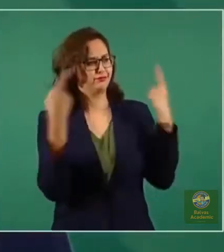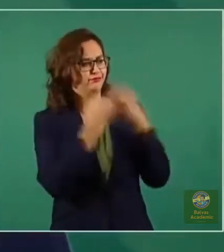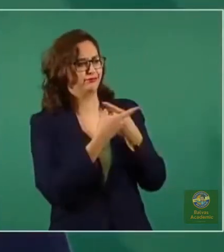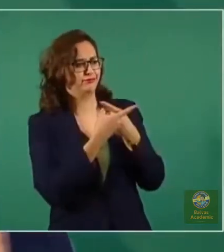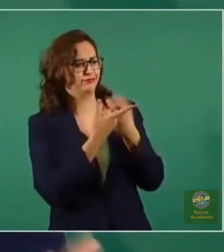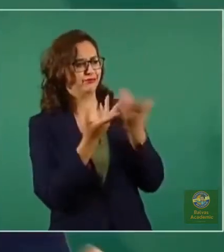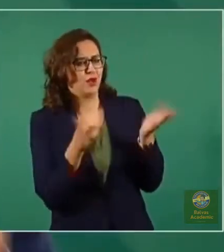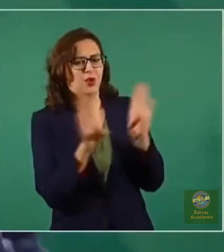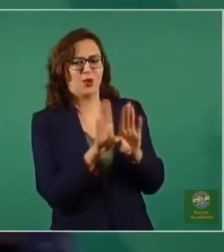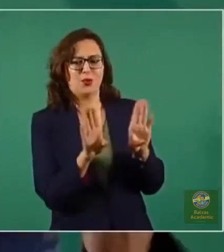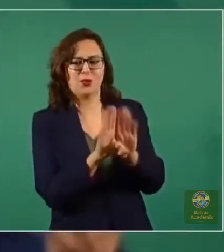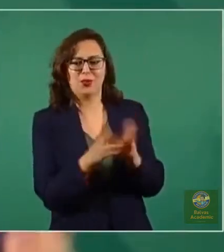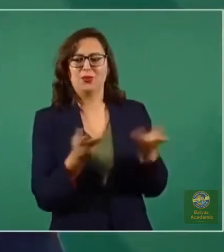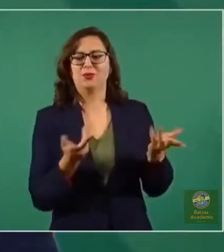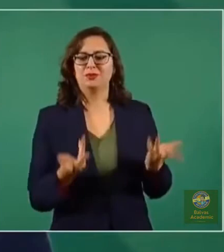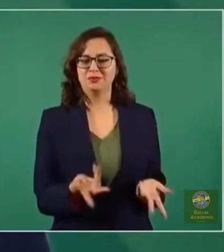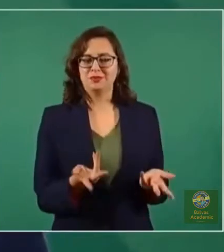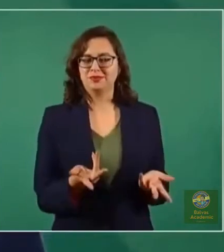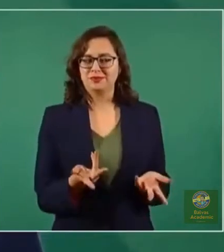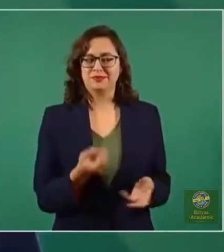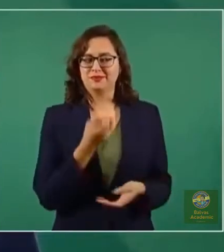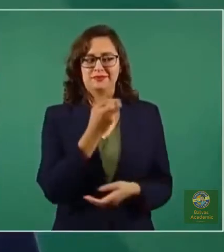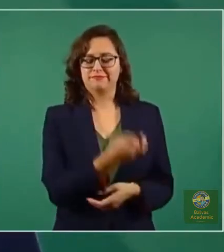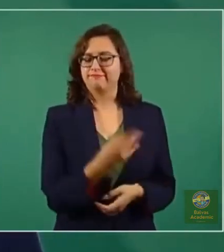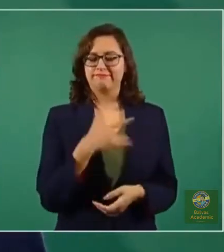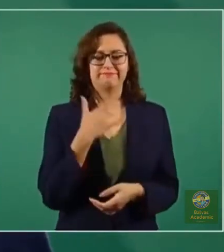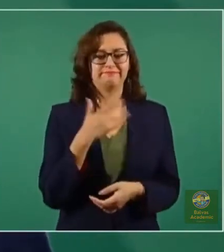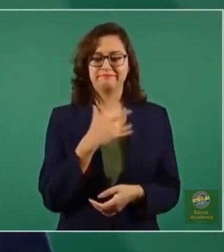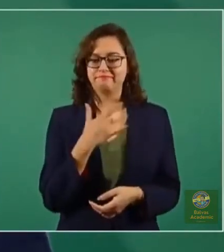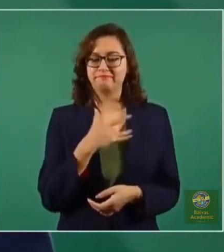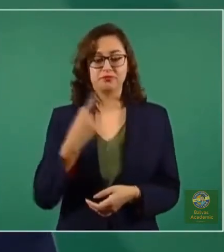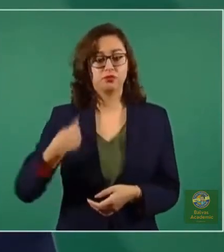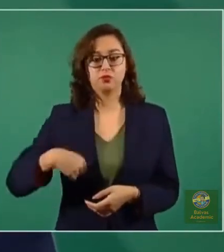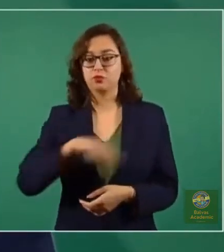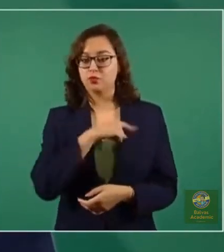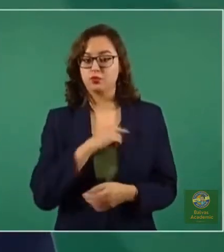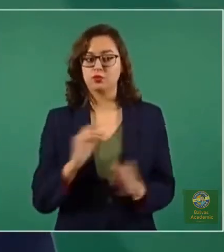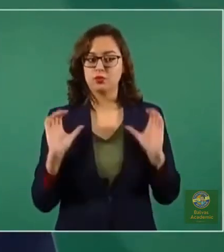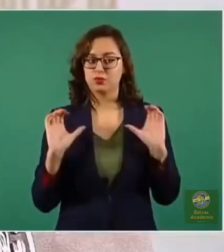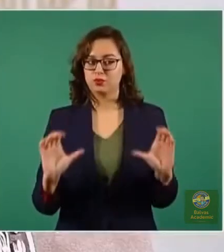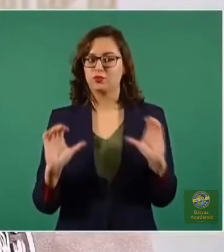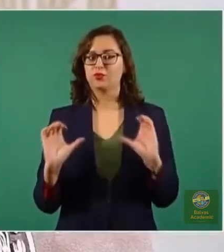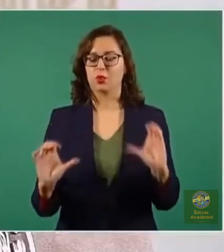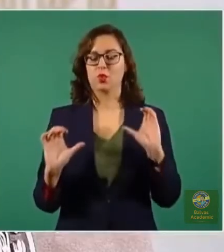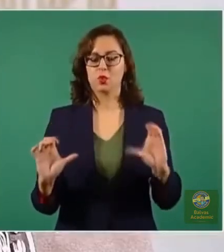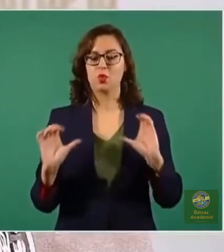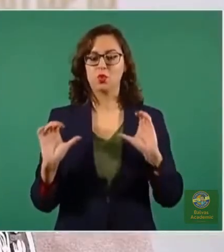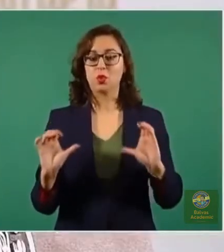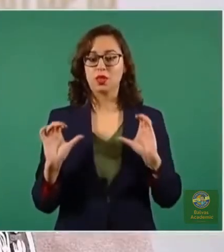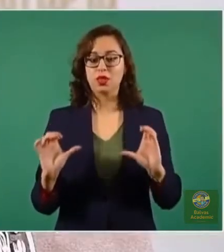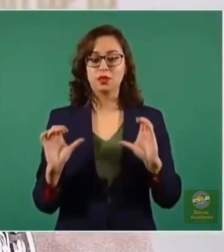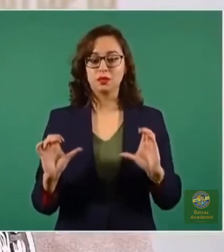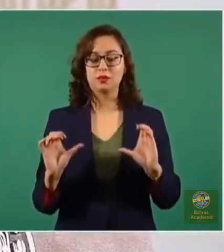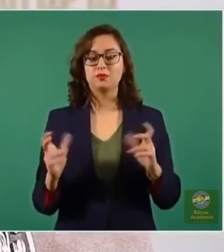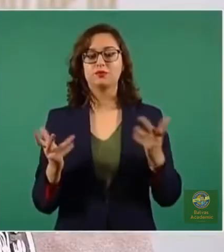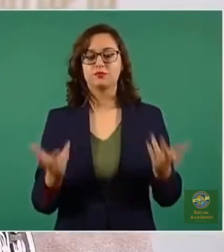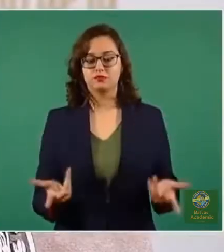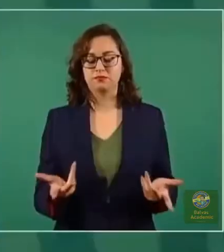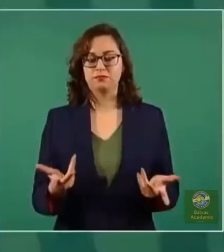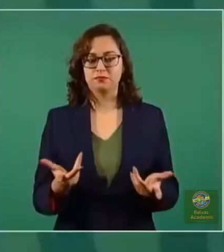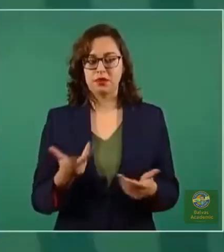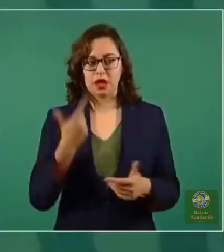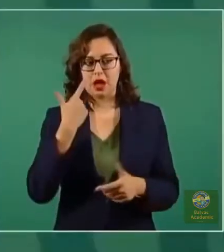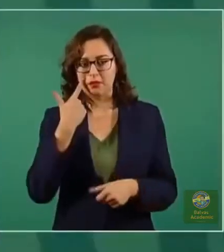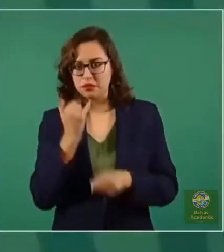de discursos y por lo tanto, como población, hay que tener cautela, hay que tener cuidado y buscar las